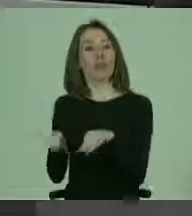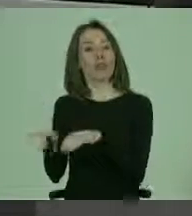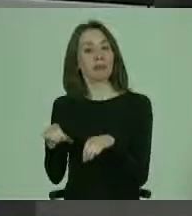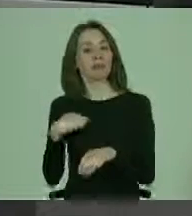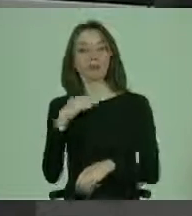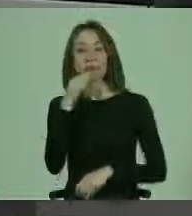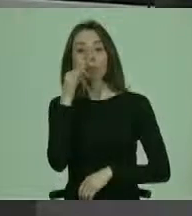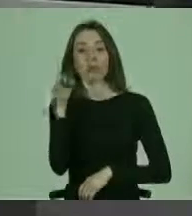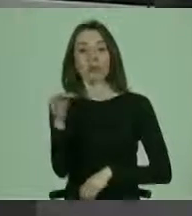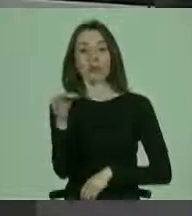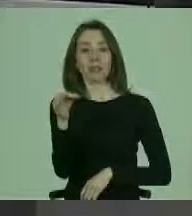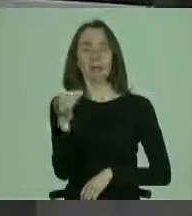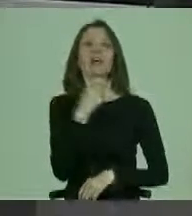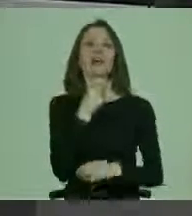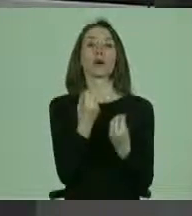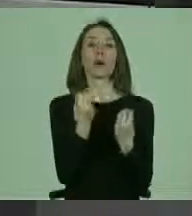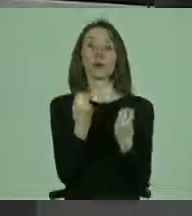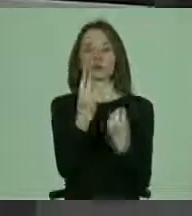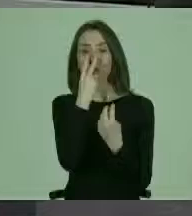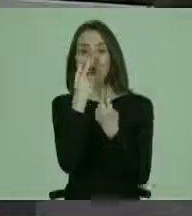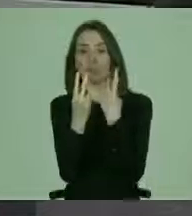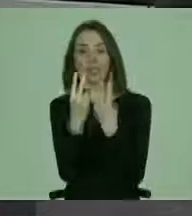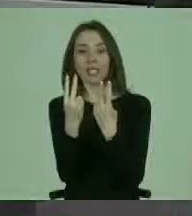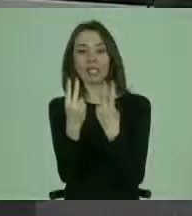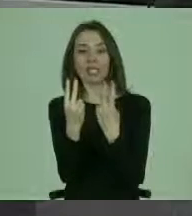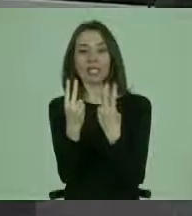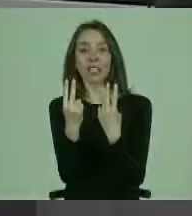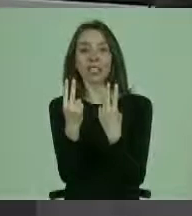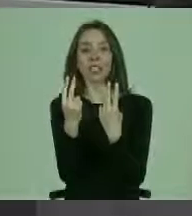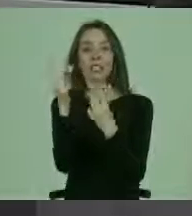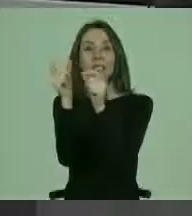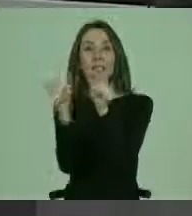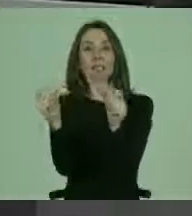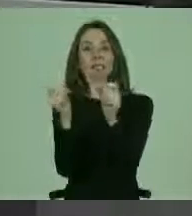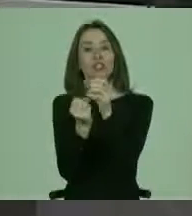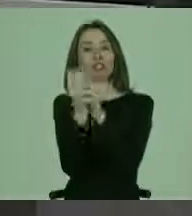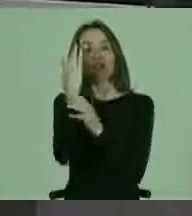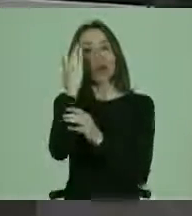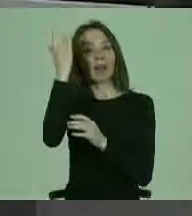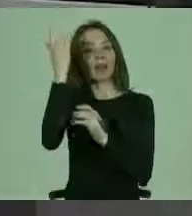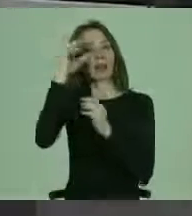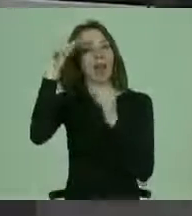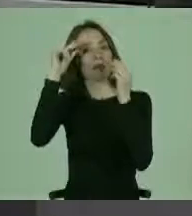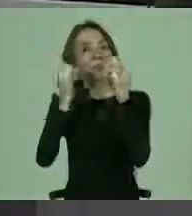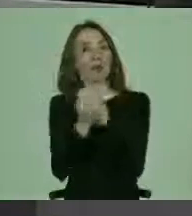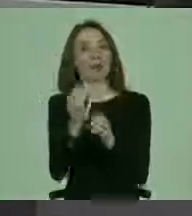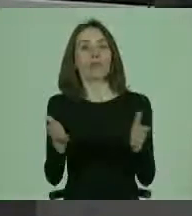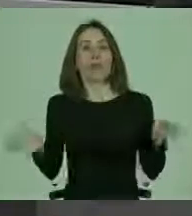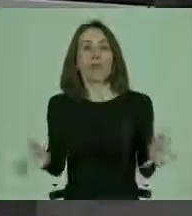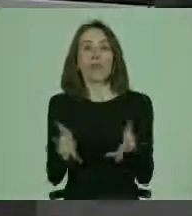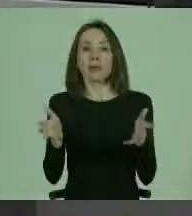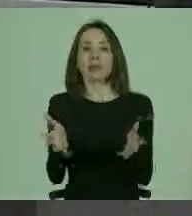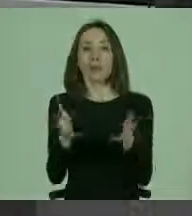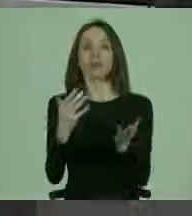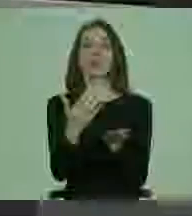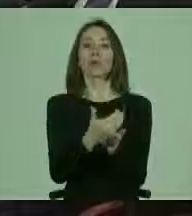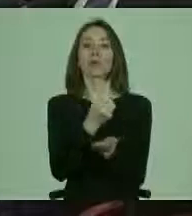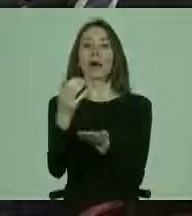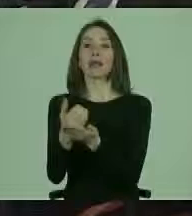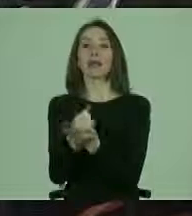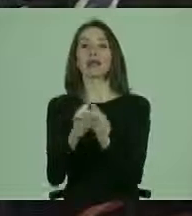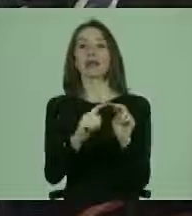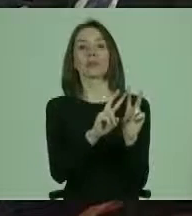que da gusto ver que viene gente con savia nueva, con empuje, para sacar adelante